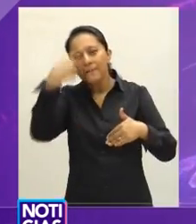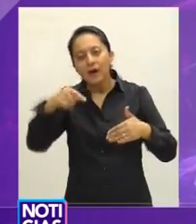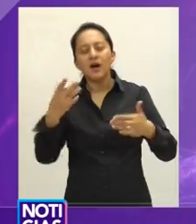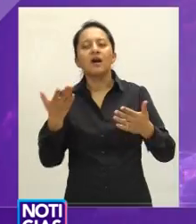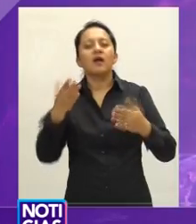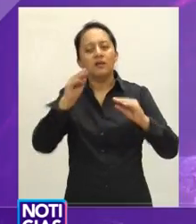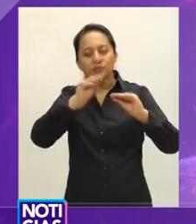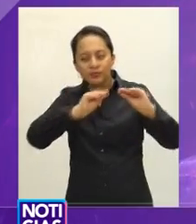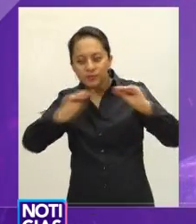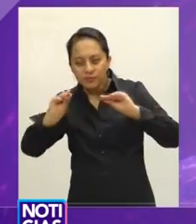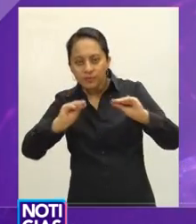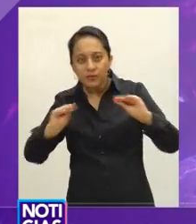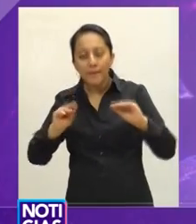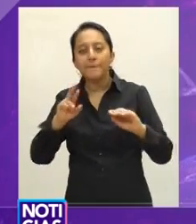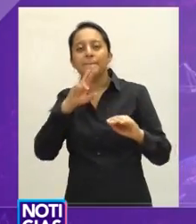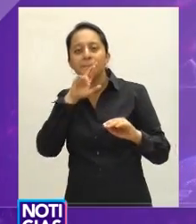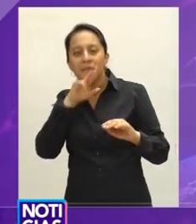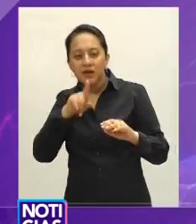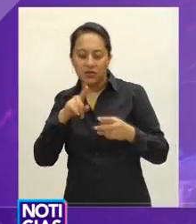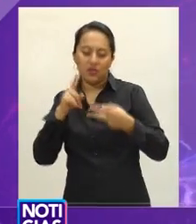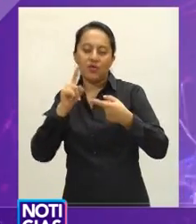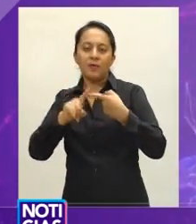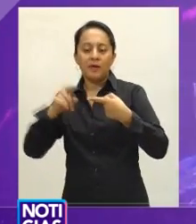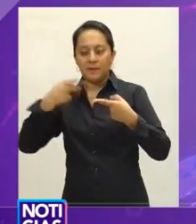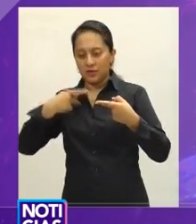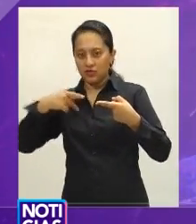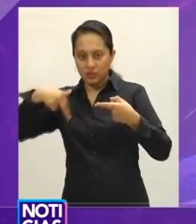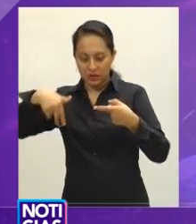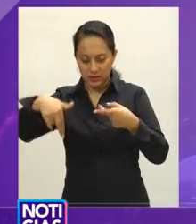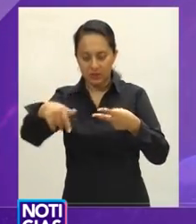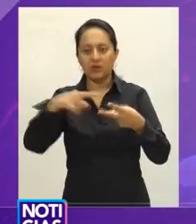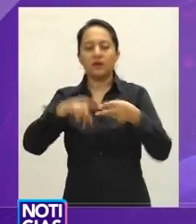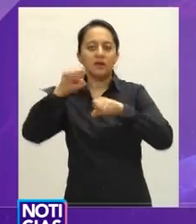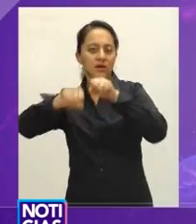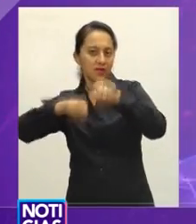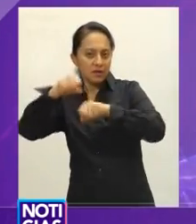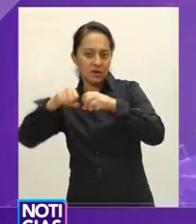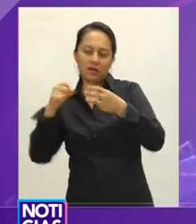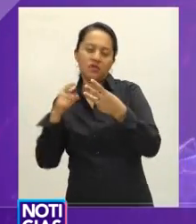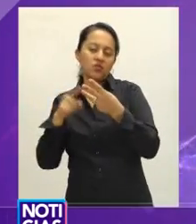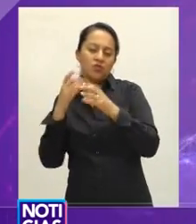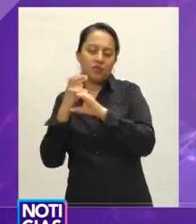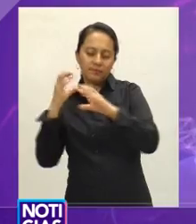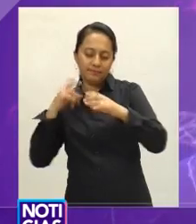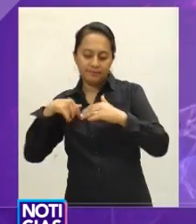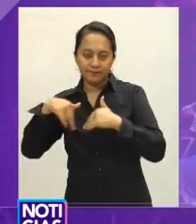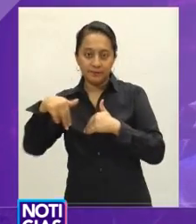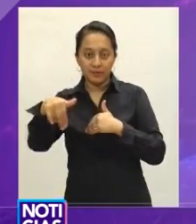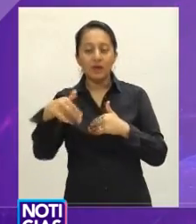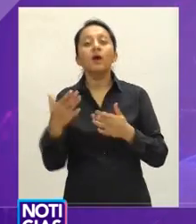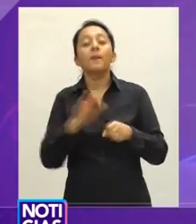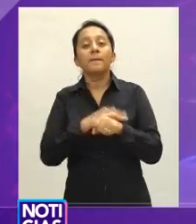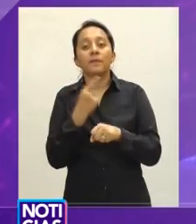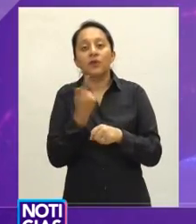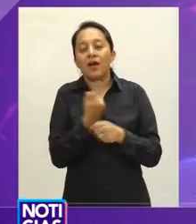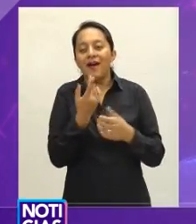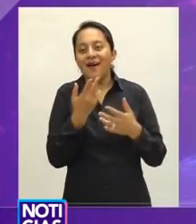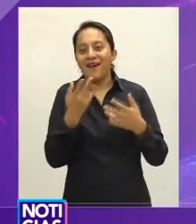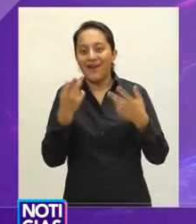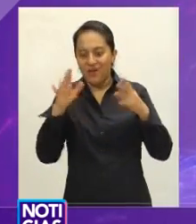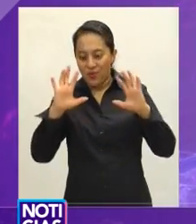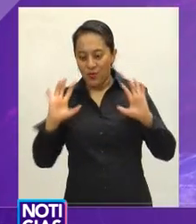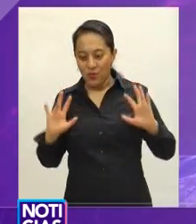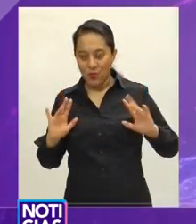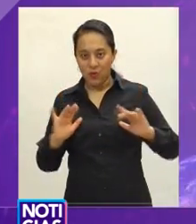el centro es competitivo por su espacio público, no por sus espacios de estacionamiento. Por ello, apeló a que se regrese el 60%